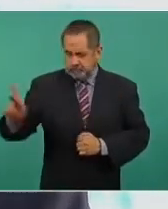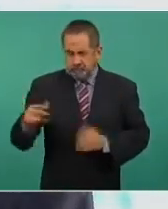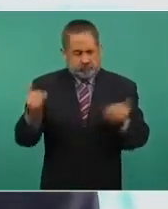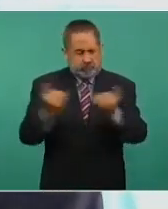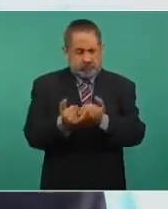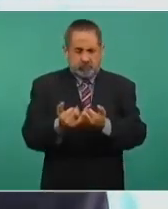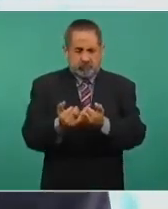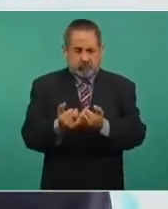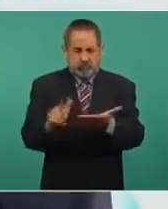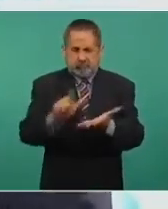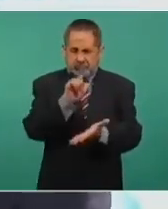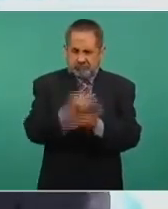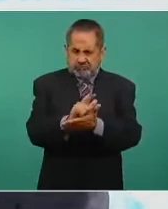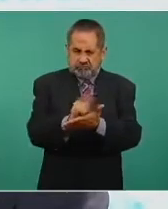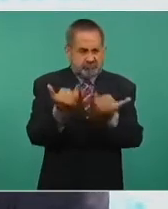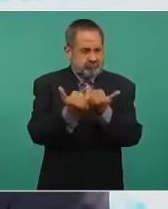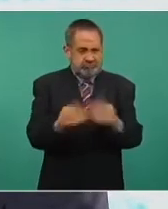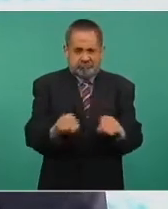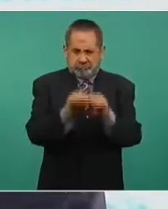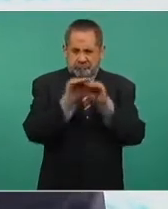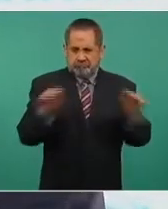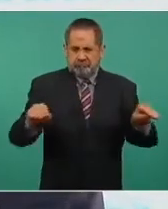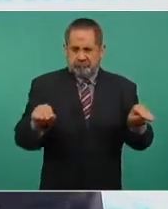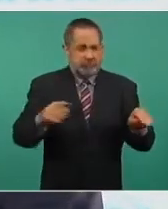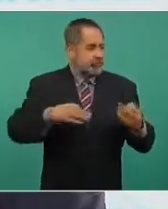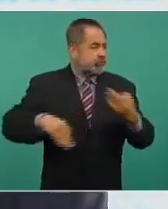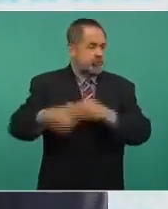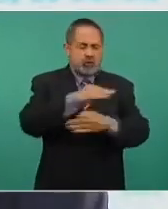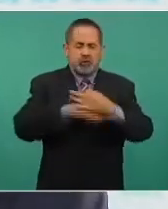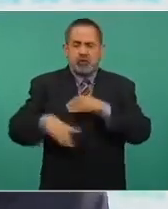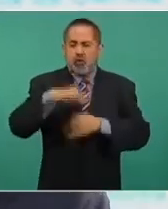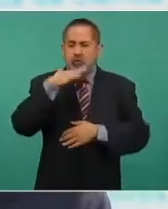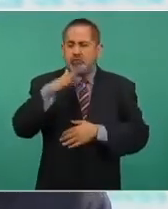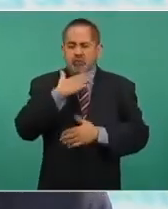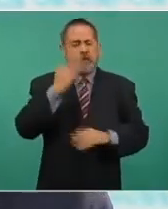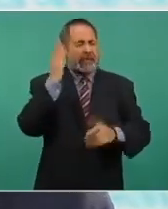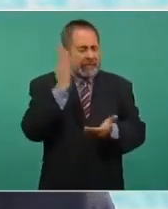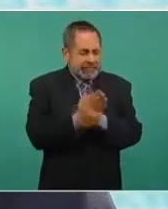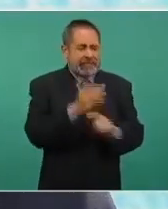el combate a la corrupción por parejo.